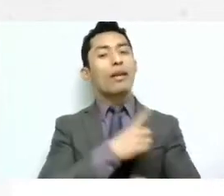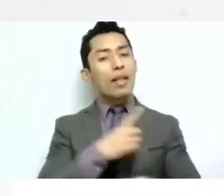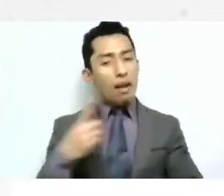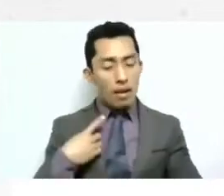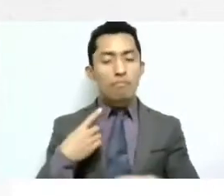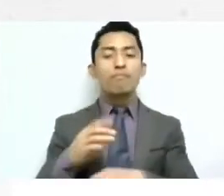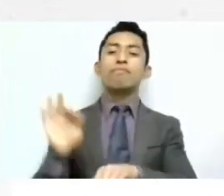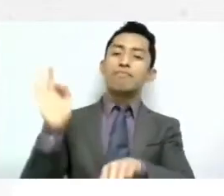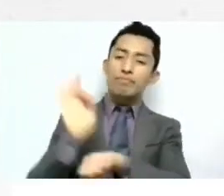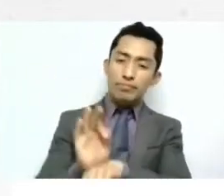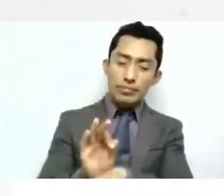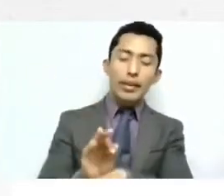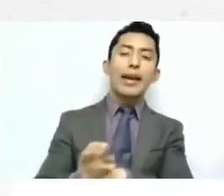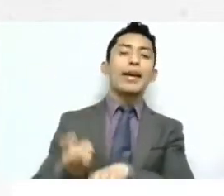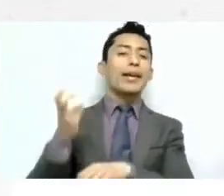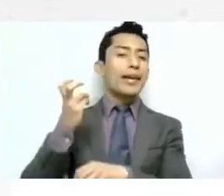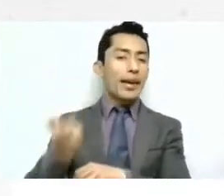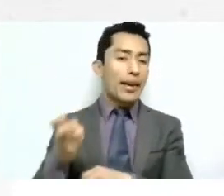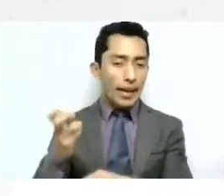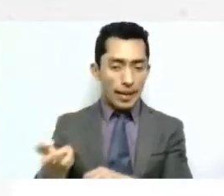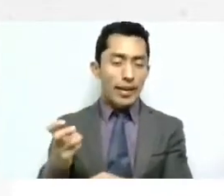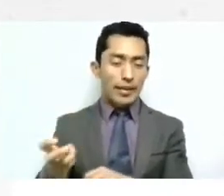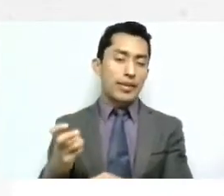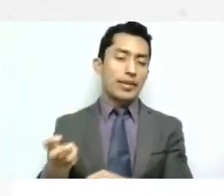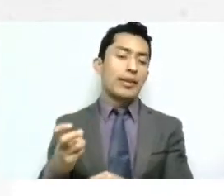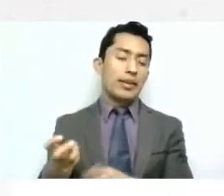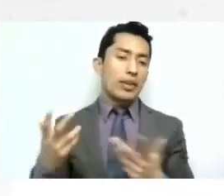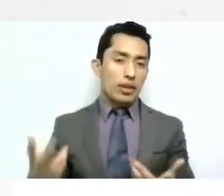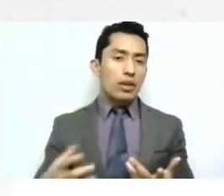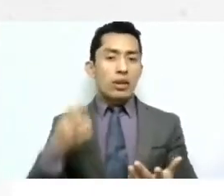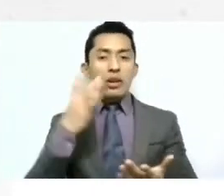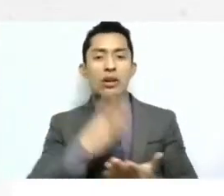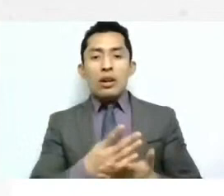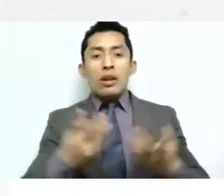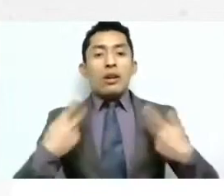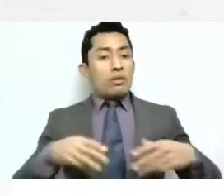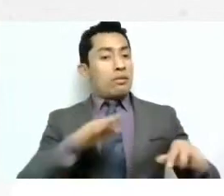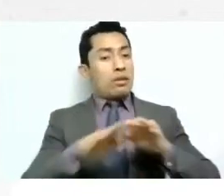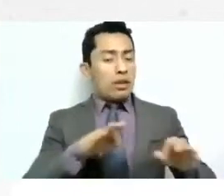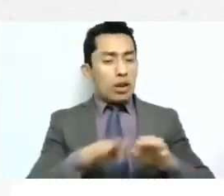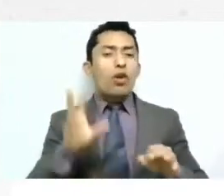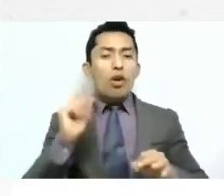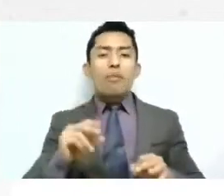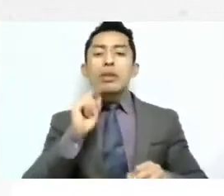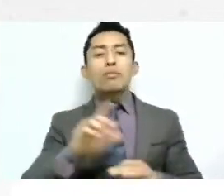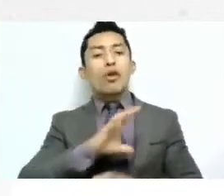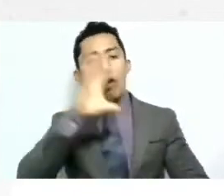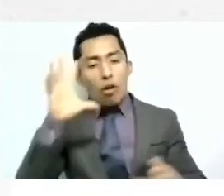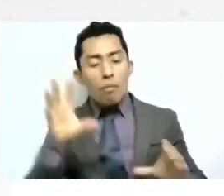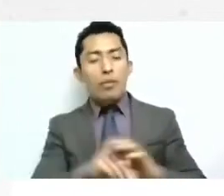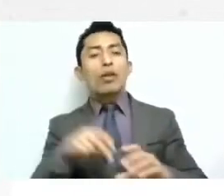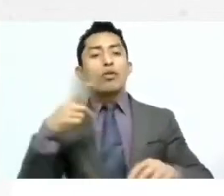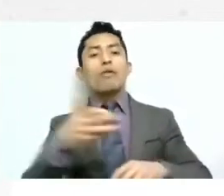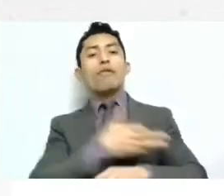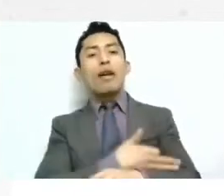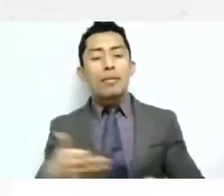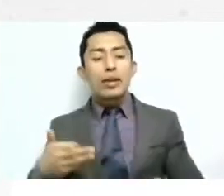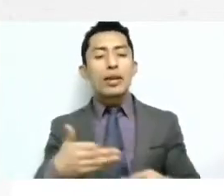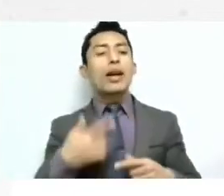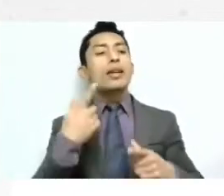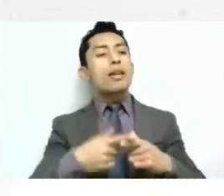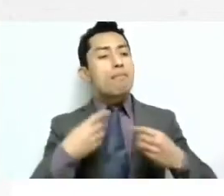entonces todo esto no sólo no sólo al trabajador sino toda su estructura todo su núcleo familiar